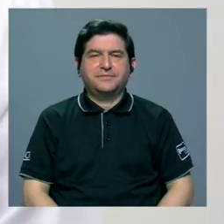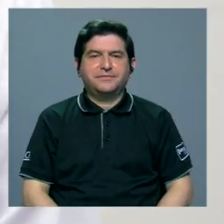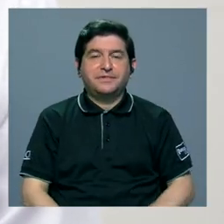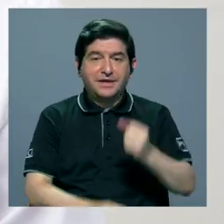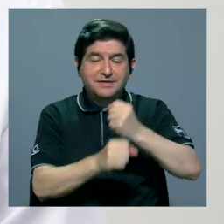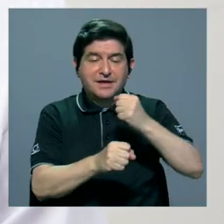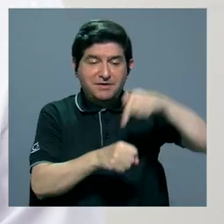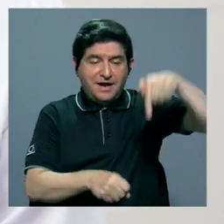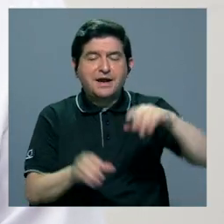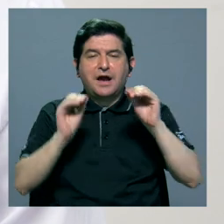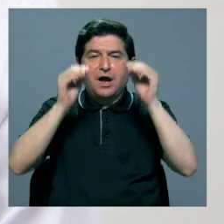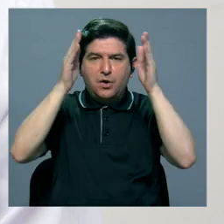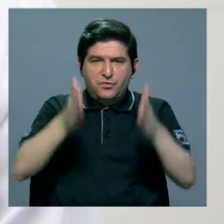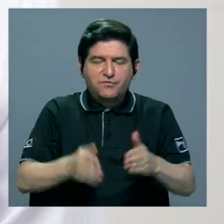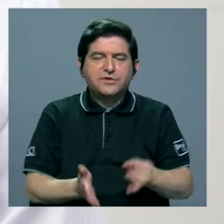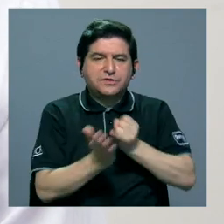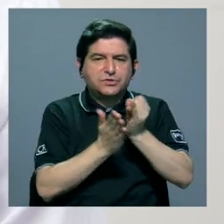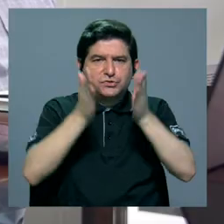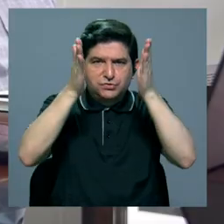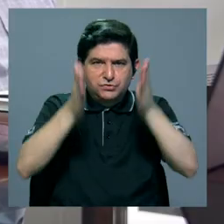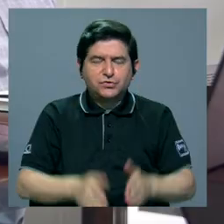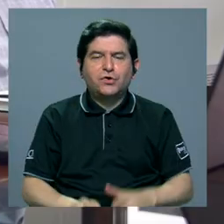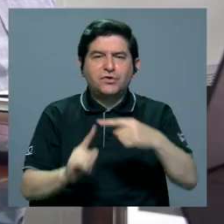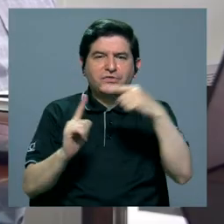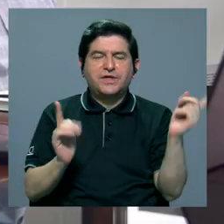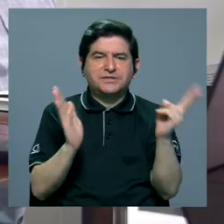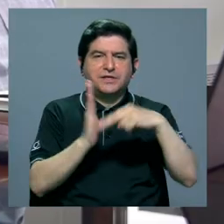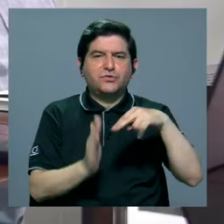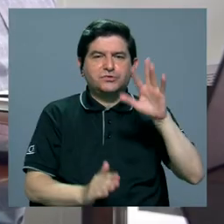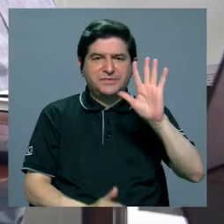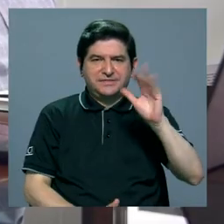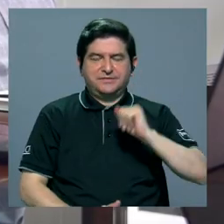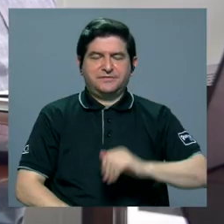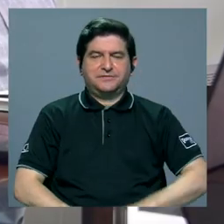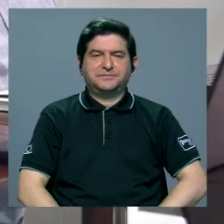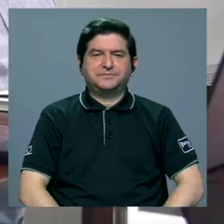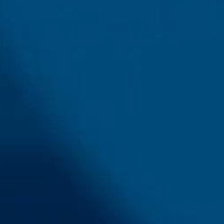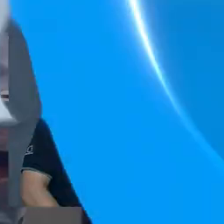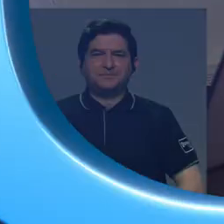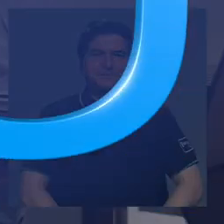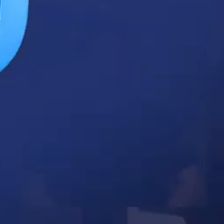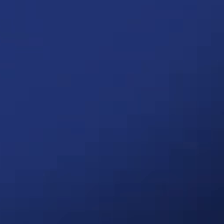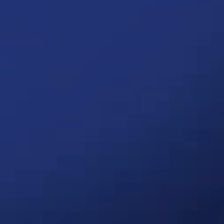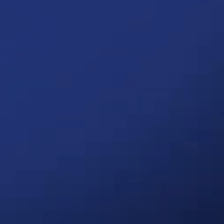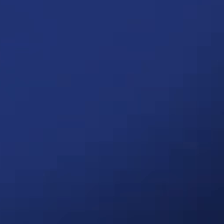Rica, donde labora como profesor e investigador desde el 2005.